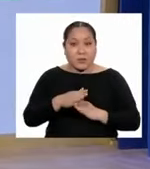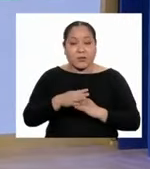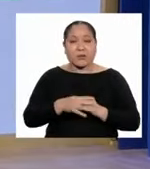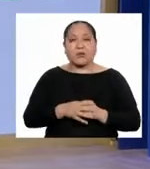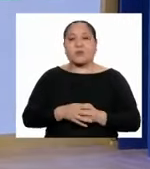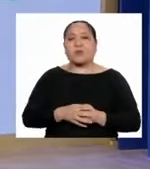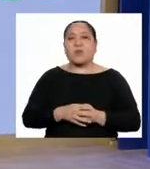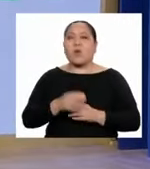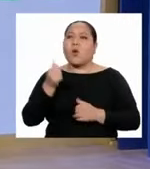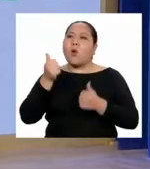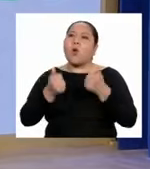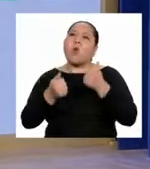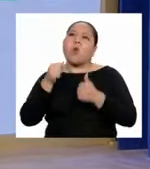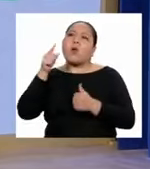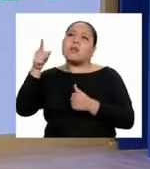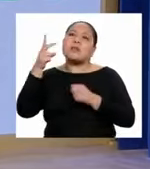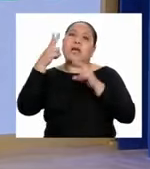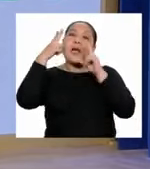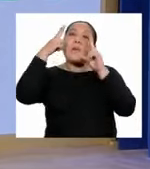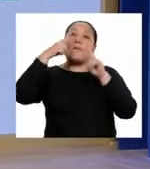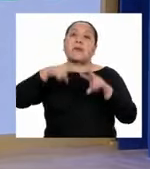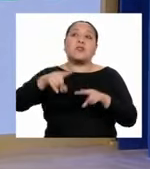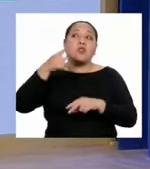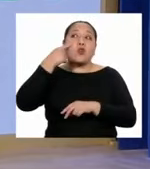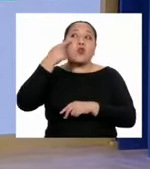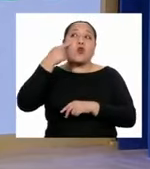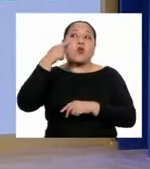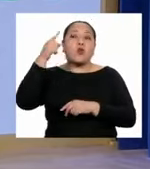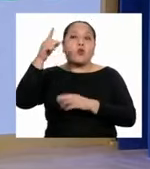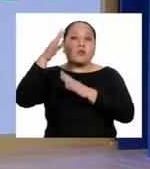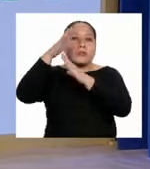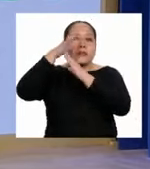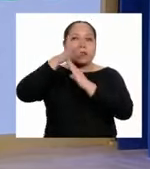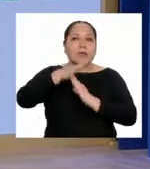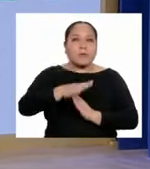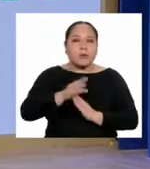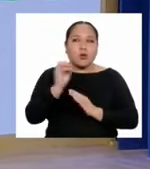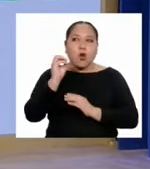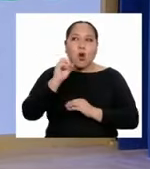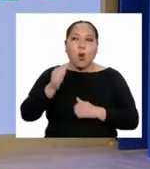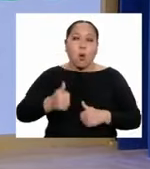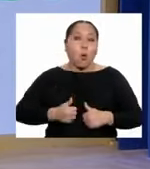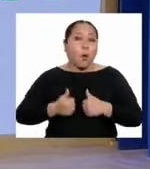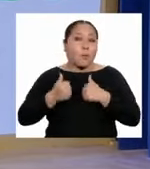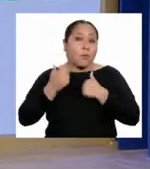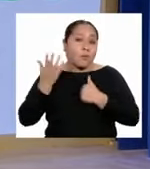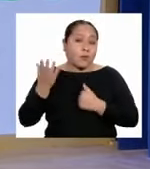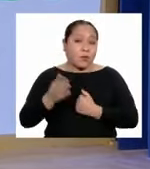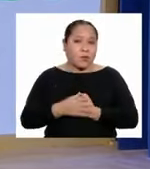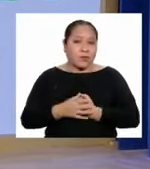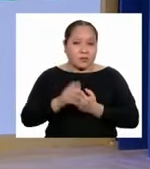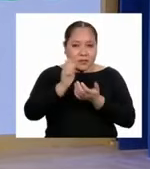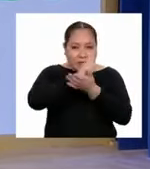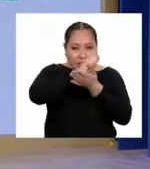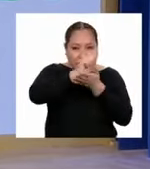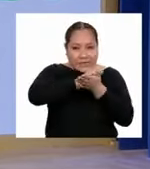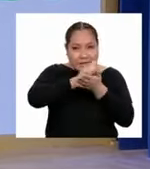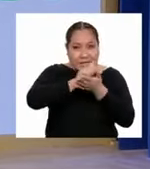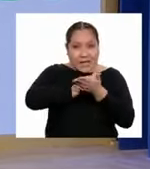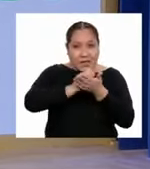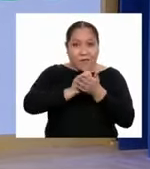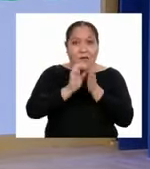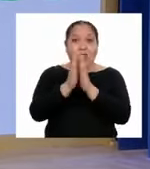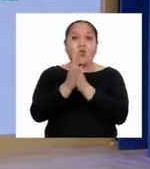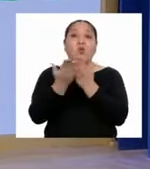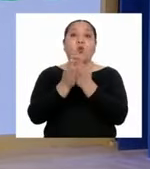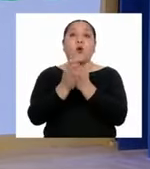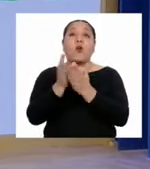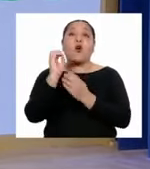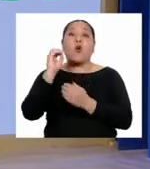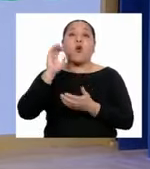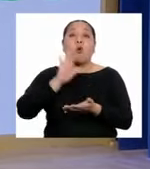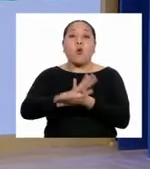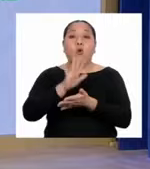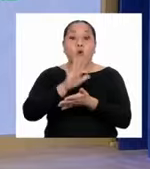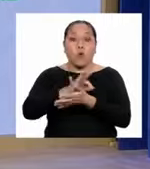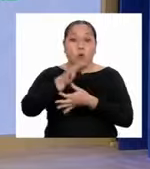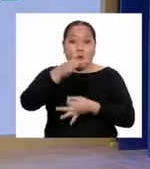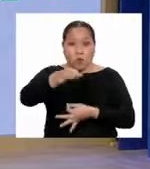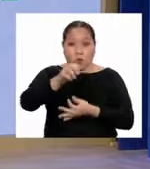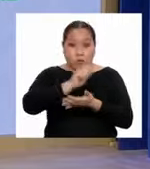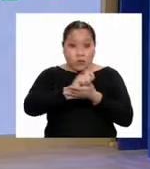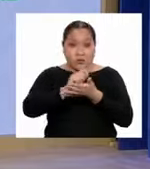¿Qué casos discriminatorios conocen o han vivido? Escriban el relato en su cuaderno u hoja de reuso.